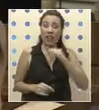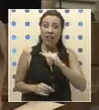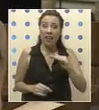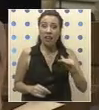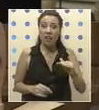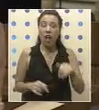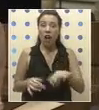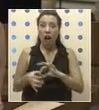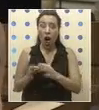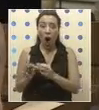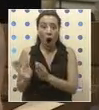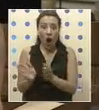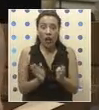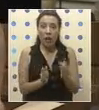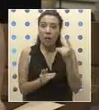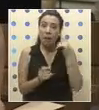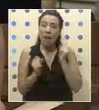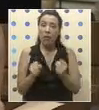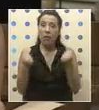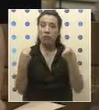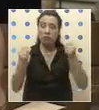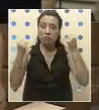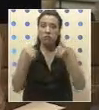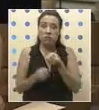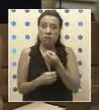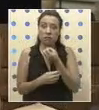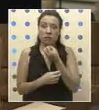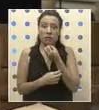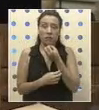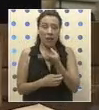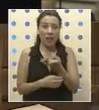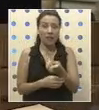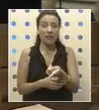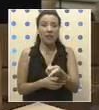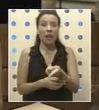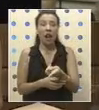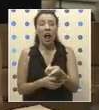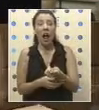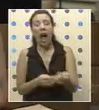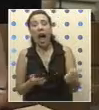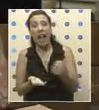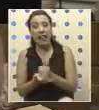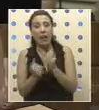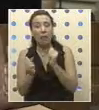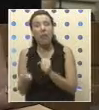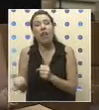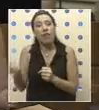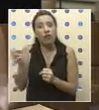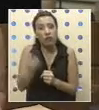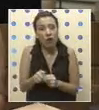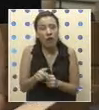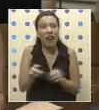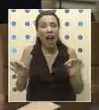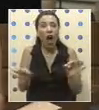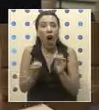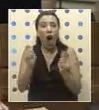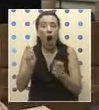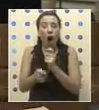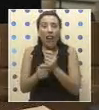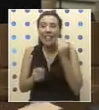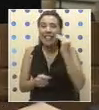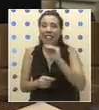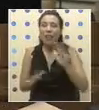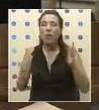Presidenta, se están organizando para poder manifestarle a este alcalde la posibilidad de poder reponer una orquesta infantil que